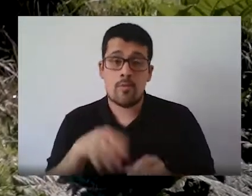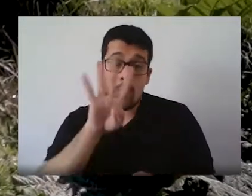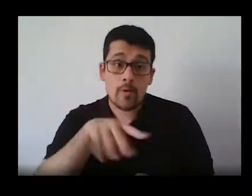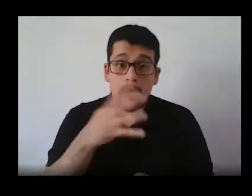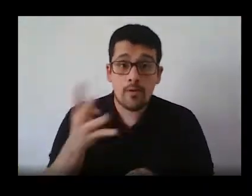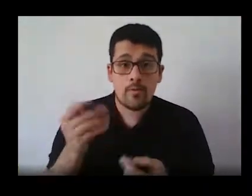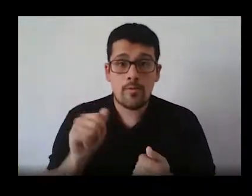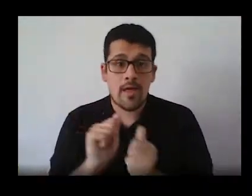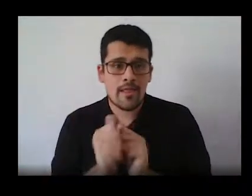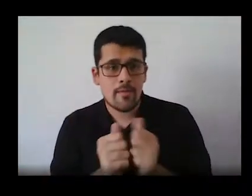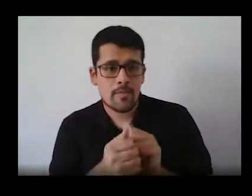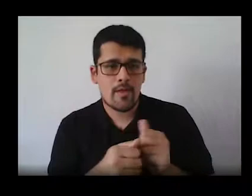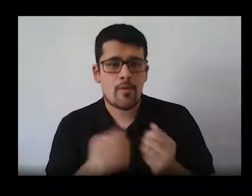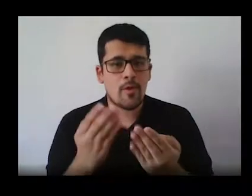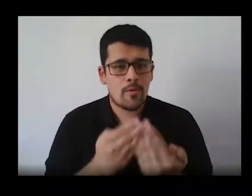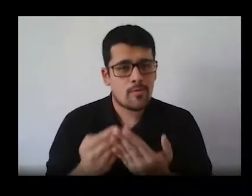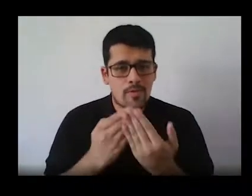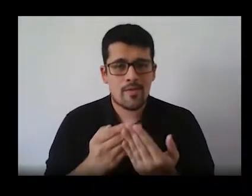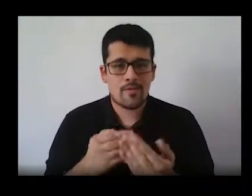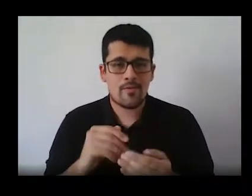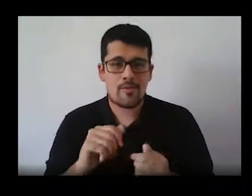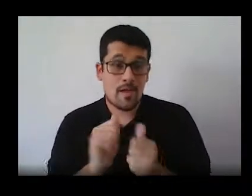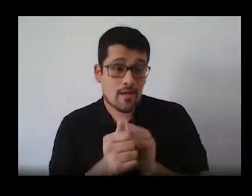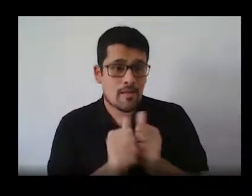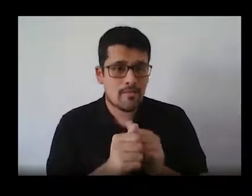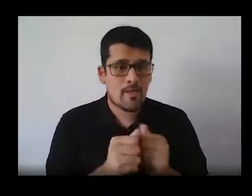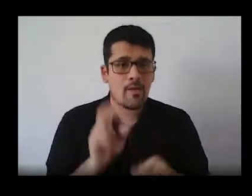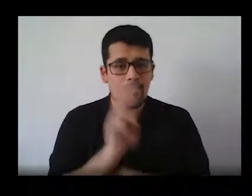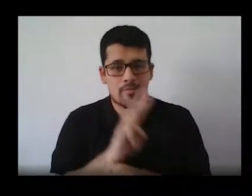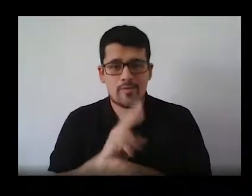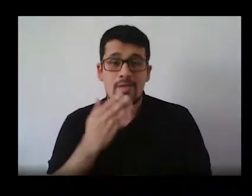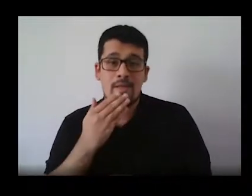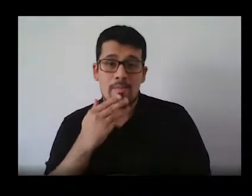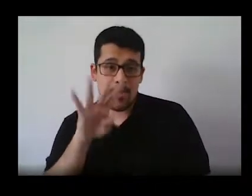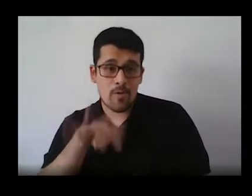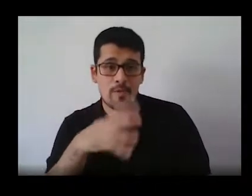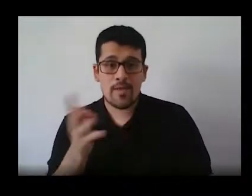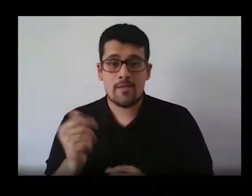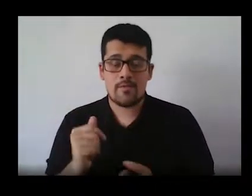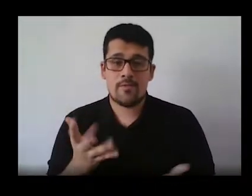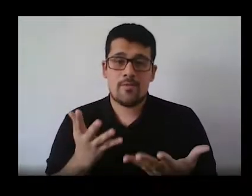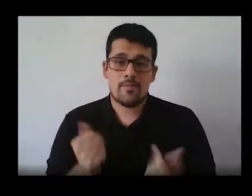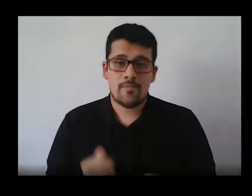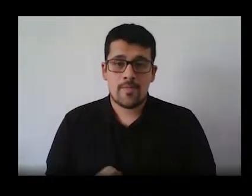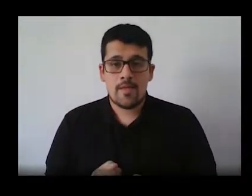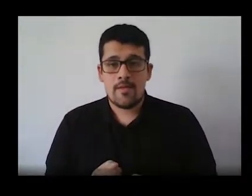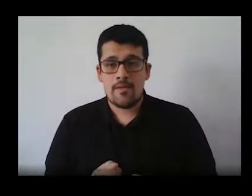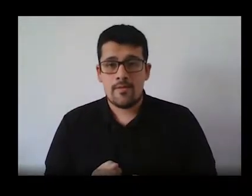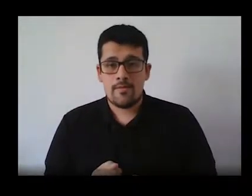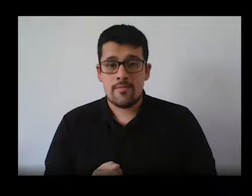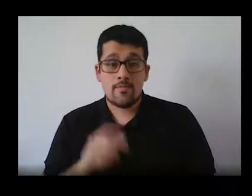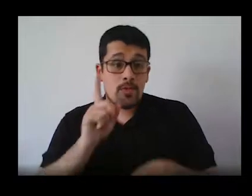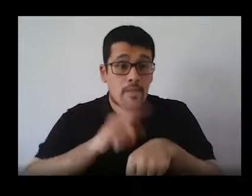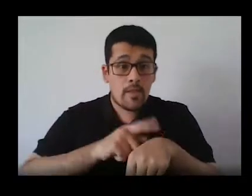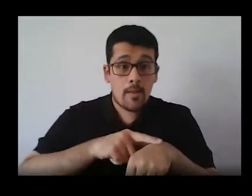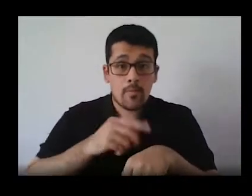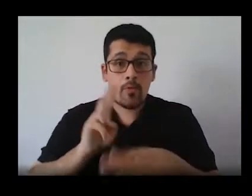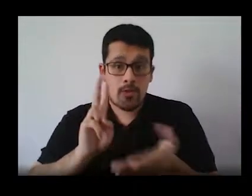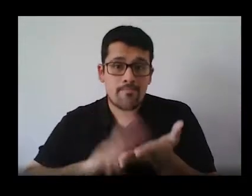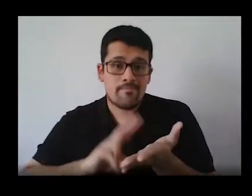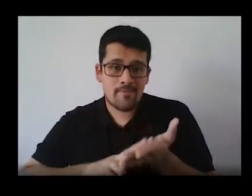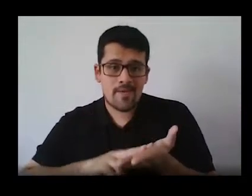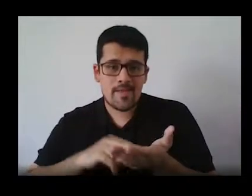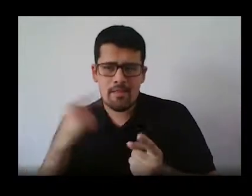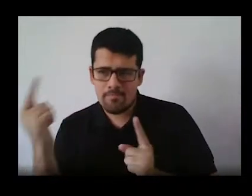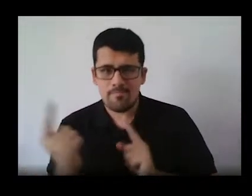horarios adaptados verdad a los estudiantes horarios adaptados también a los profesores con el tiempo verdad